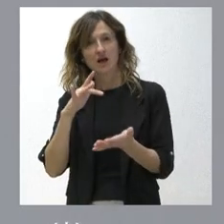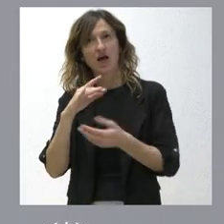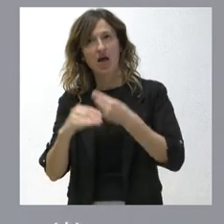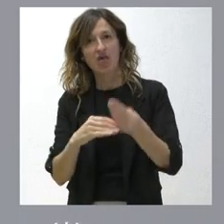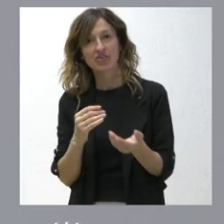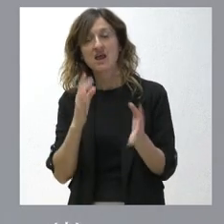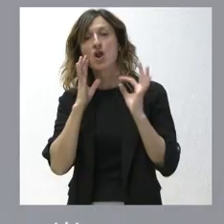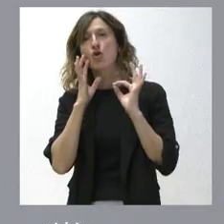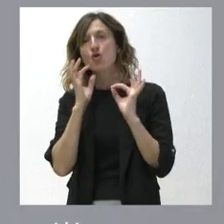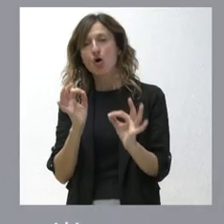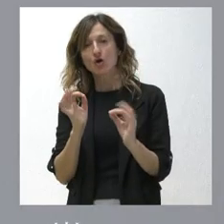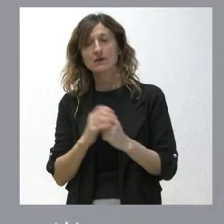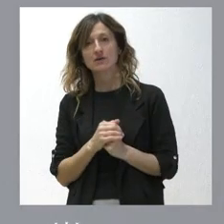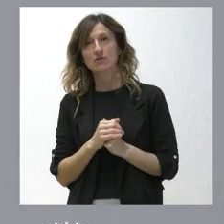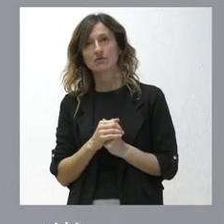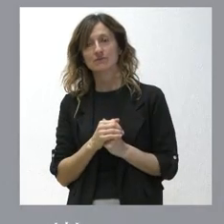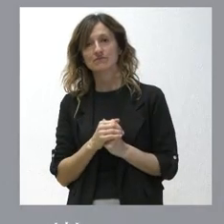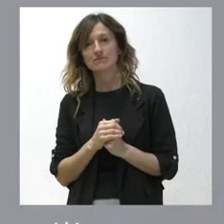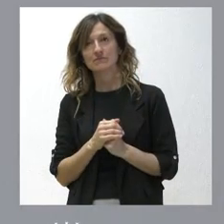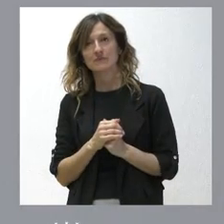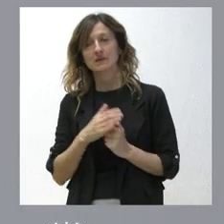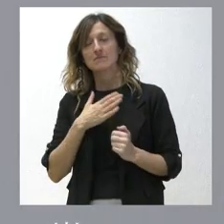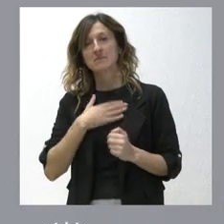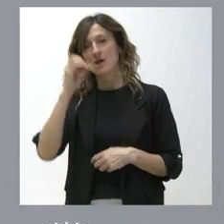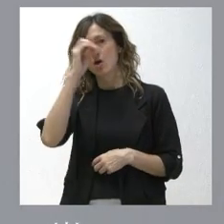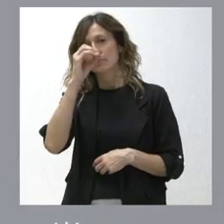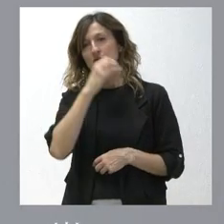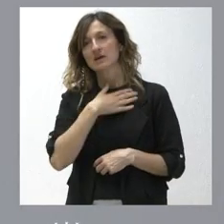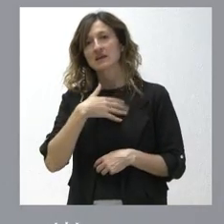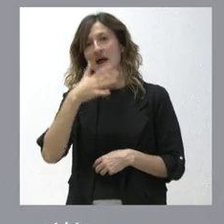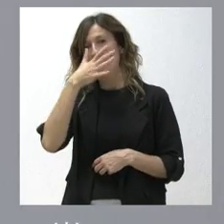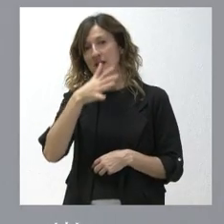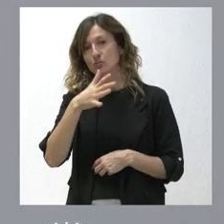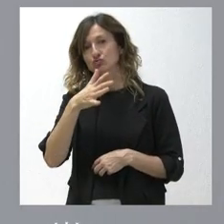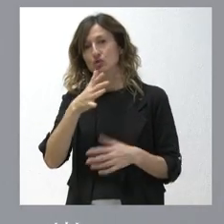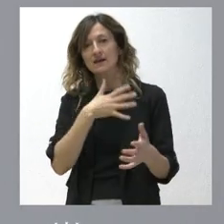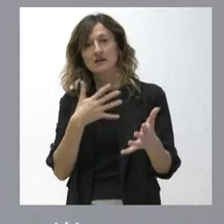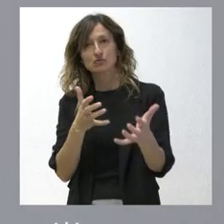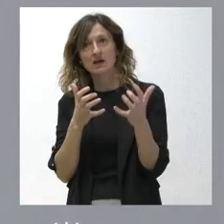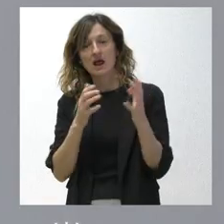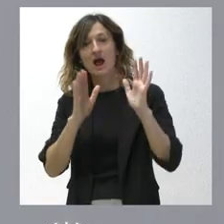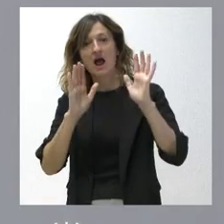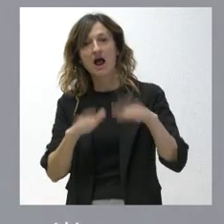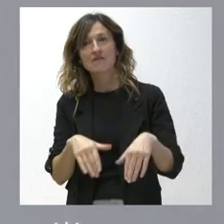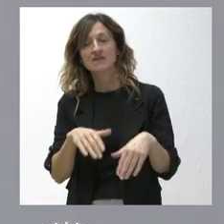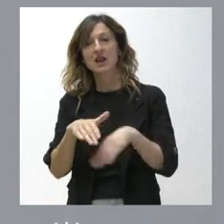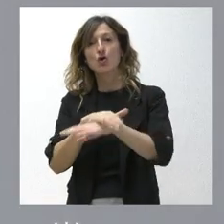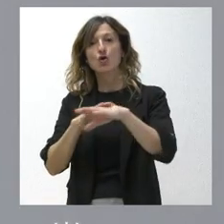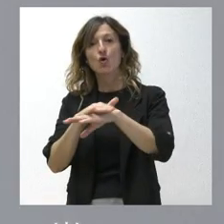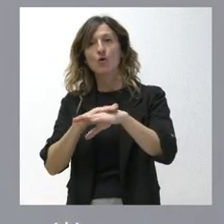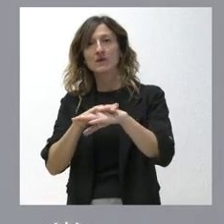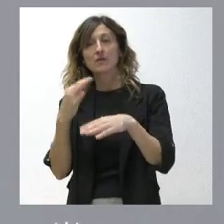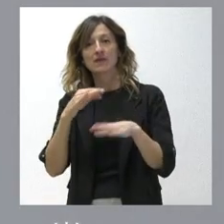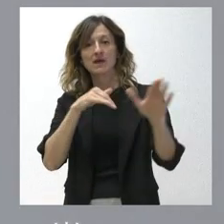era evidente que, en nuestra perspectiva, era ganar ese recurso que habíamos presentado. Finalmente, como es natural, el Gobierno tiene que hacer la